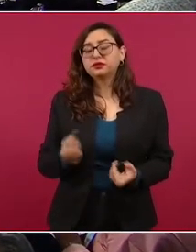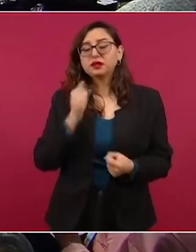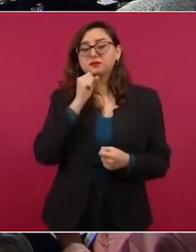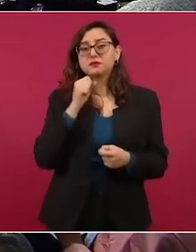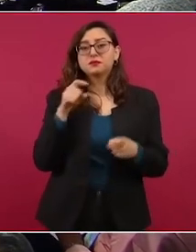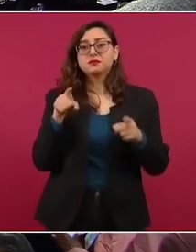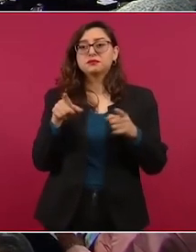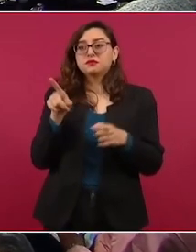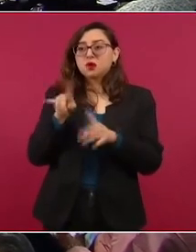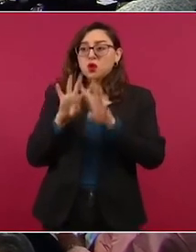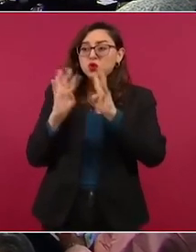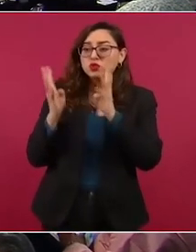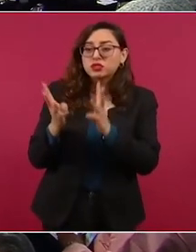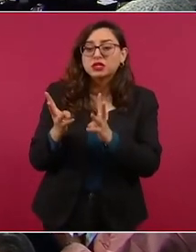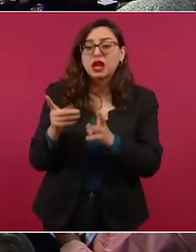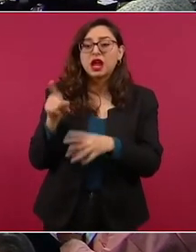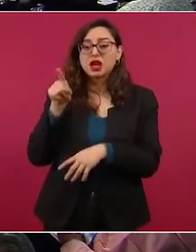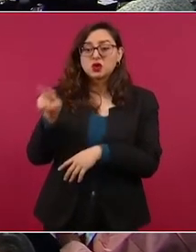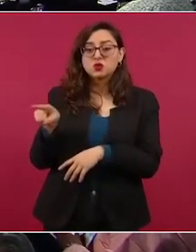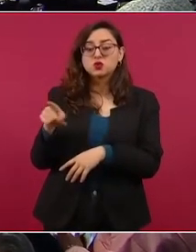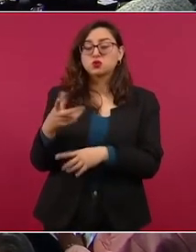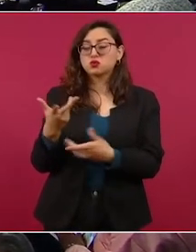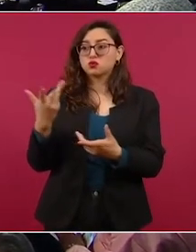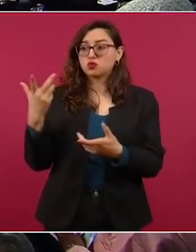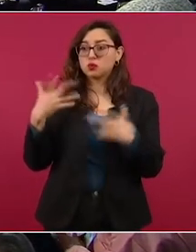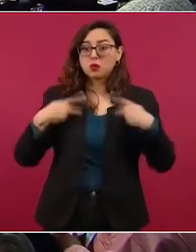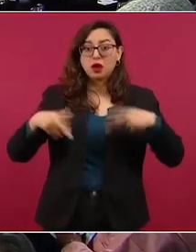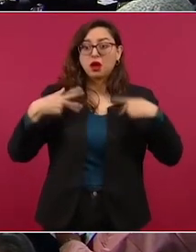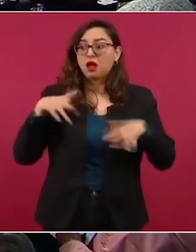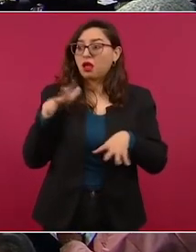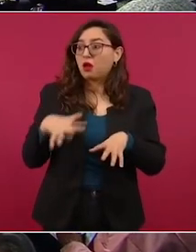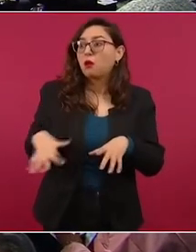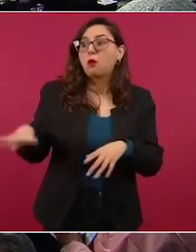no quieren que los elija el pueblo.